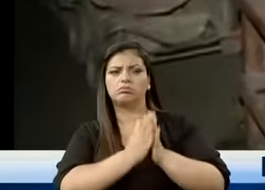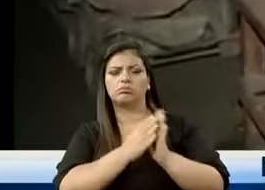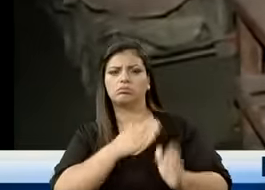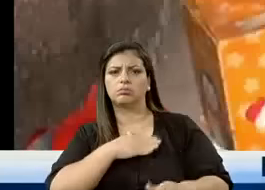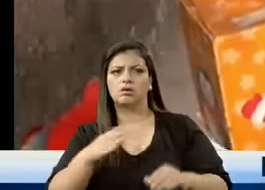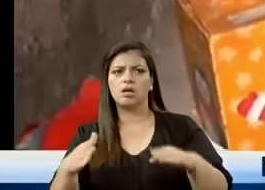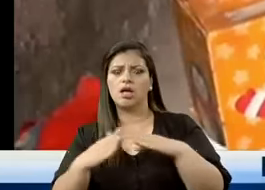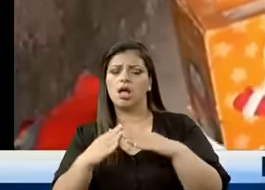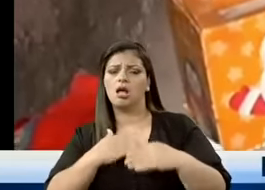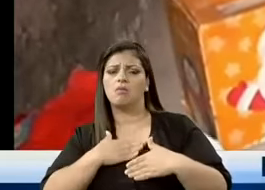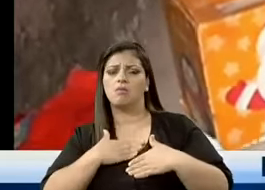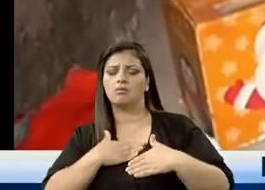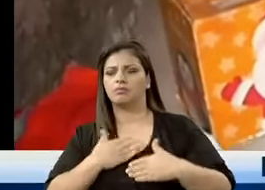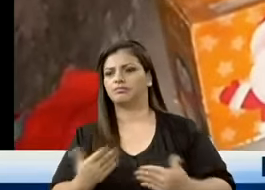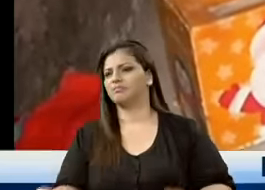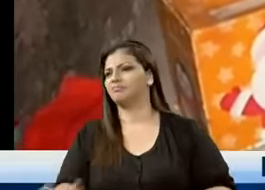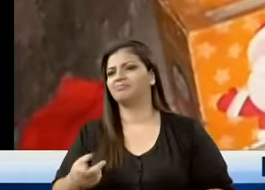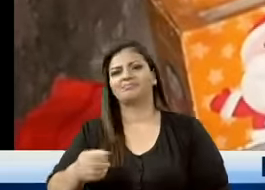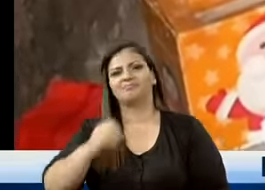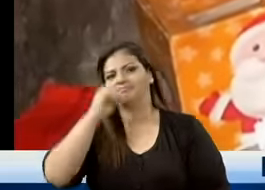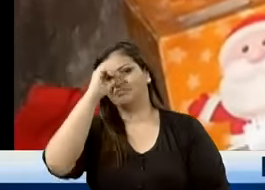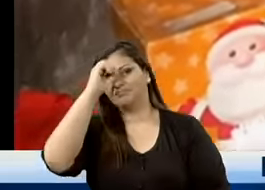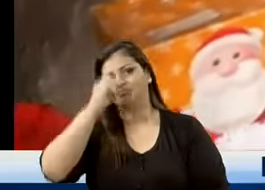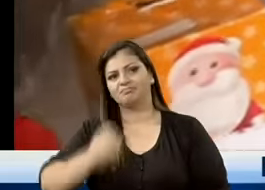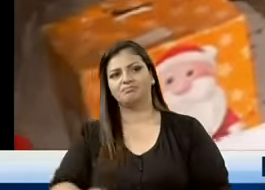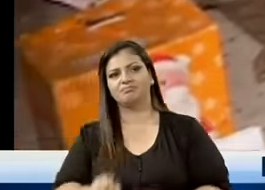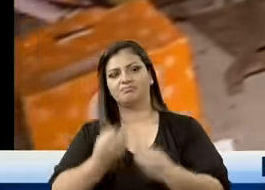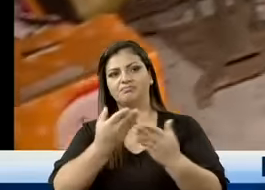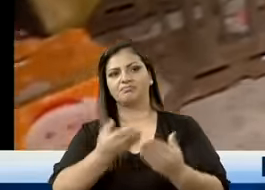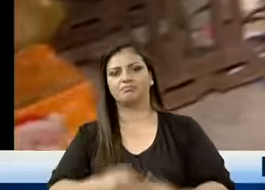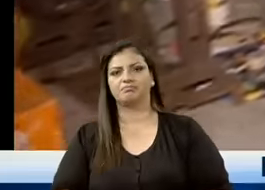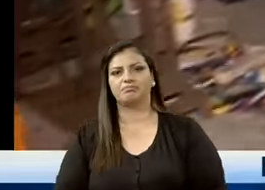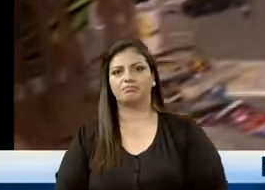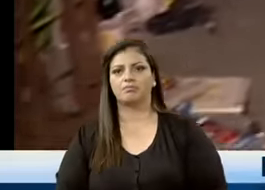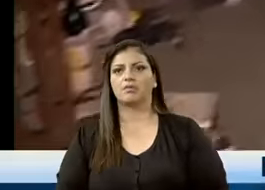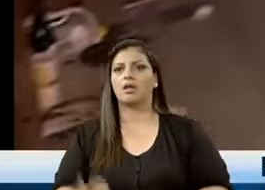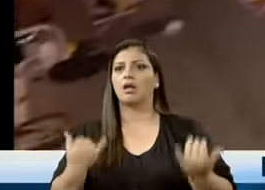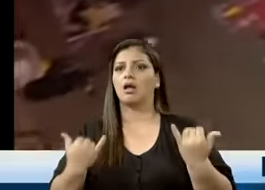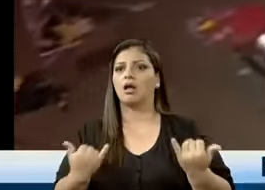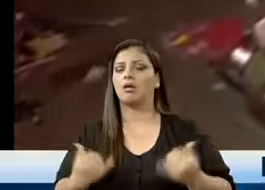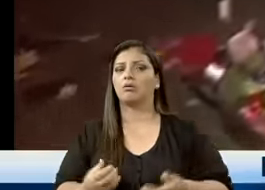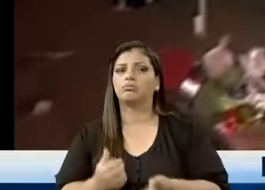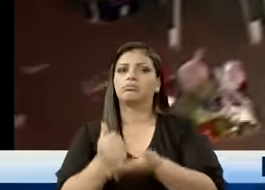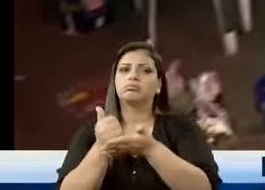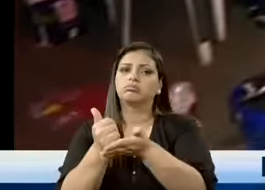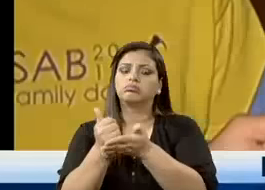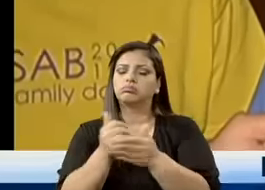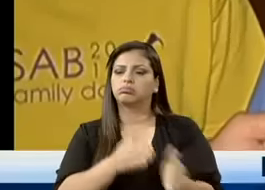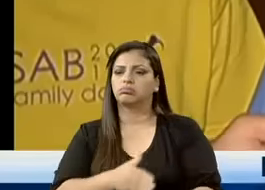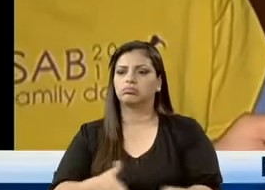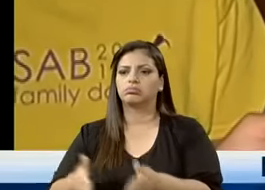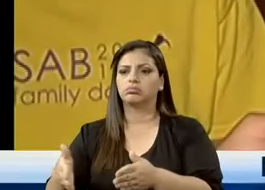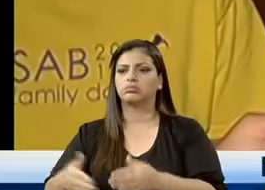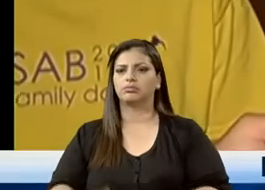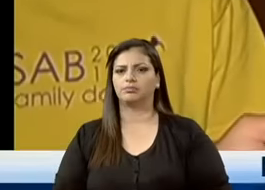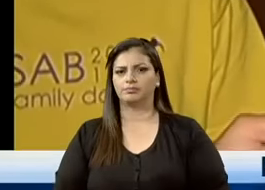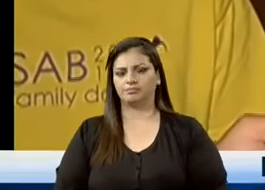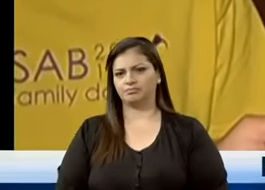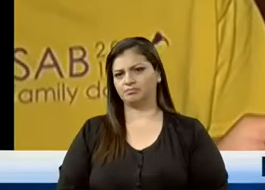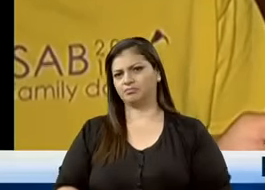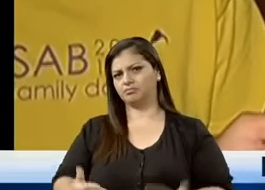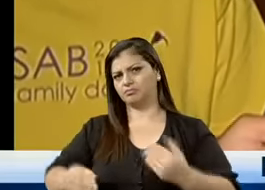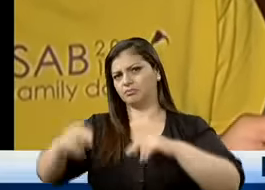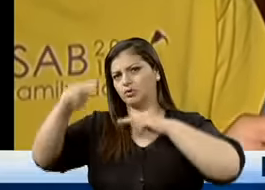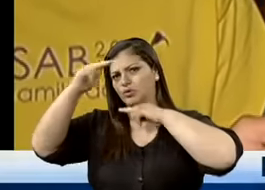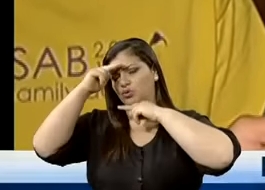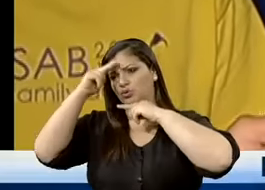nuestro, de nuestra institución, que son estudiantes muy colaboradores, también para buscar un medio y saber si ustedes nos ayudan, porque son